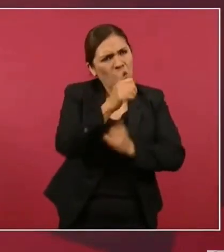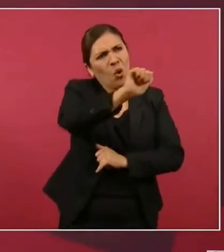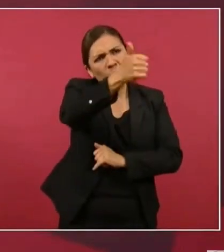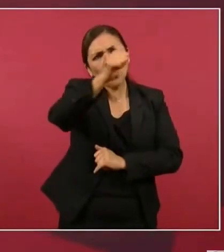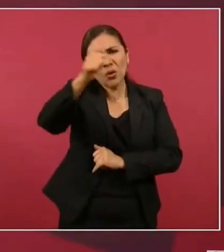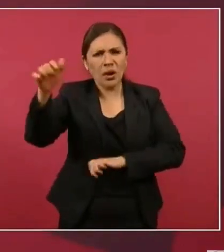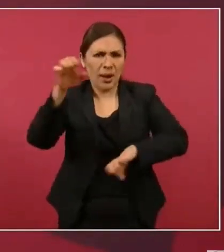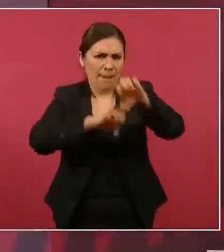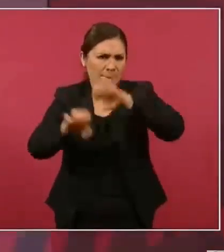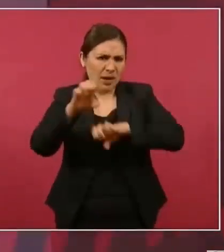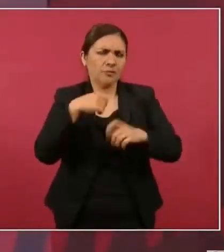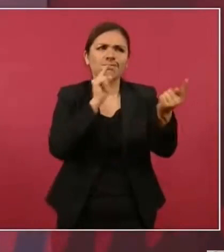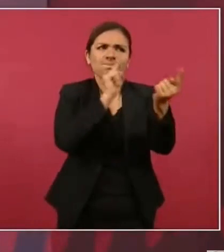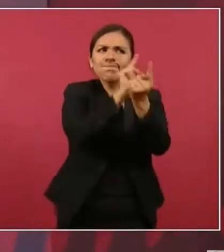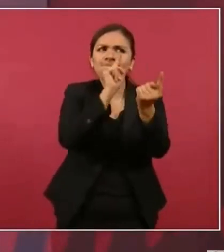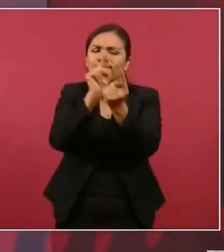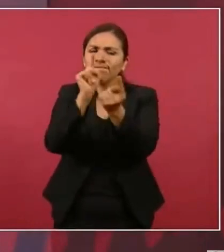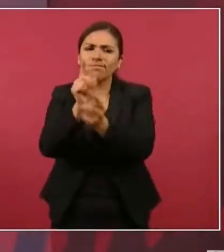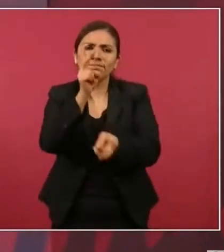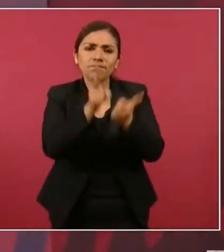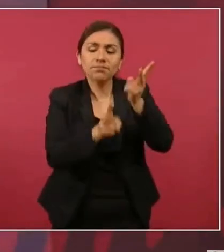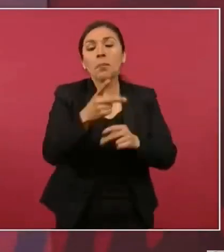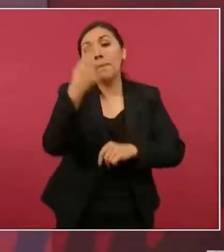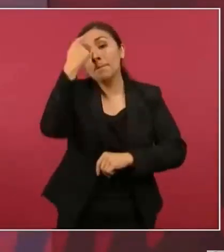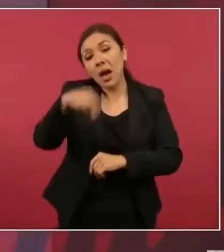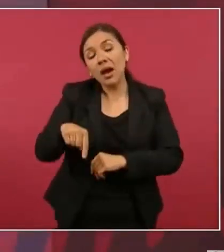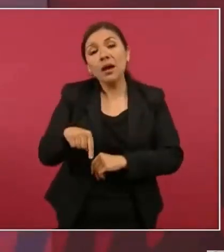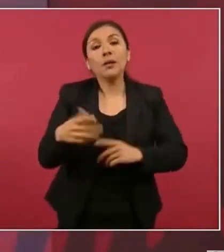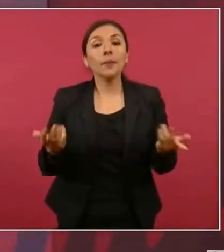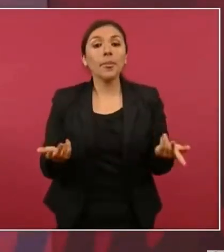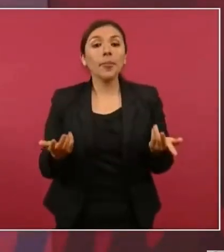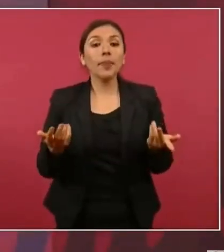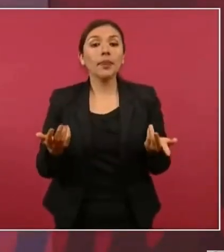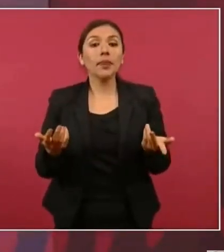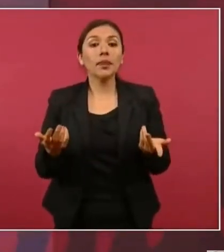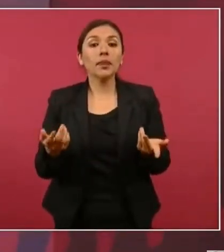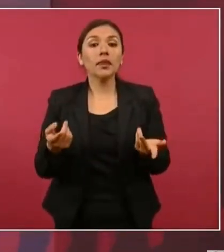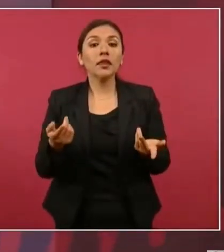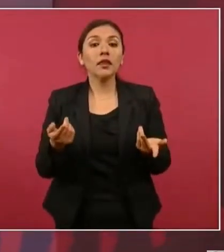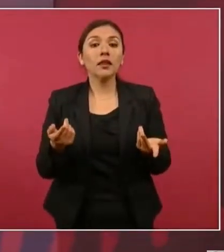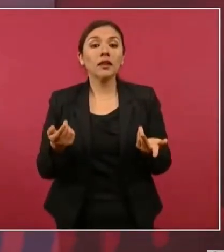para que tengan